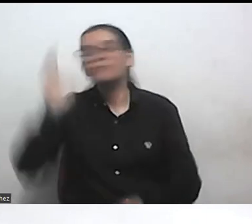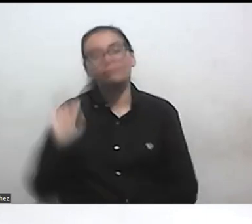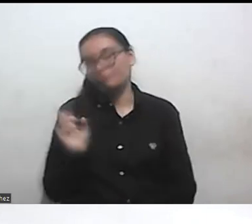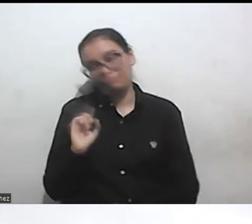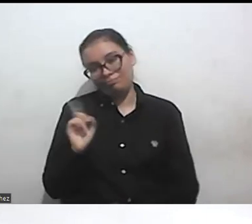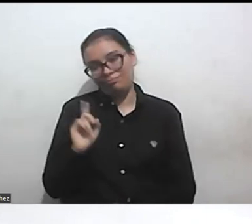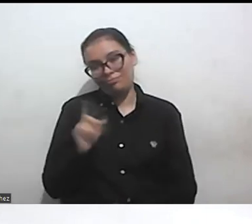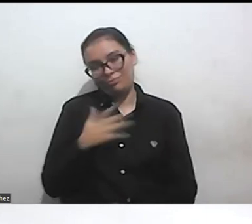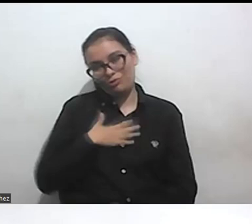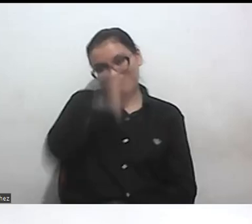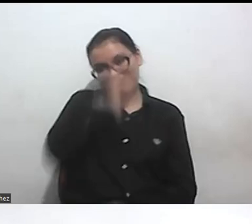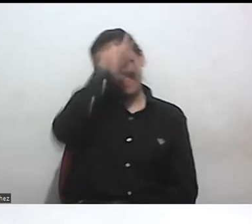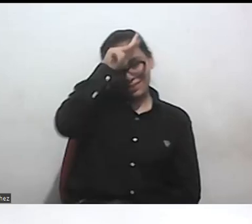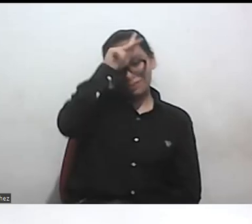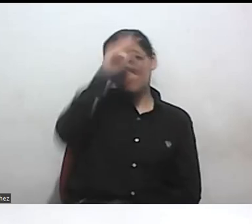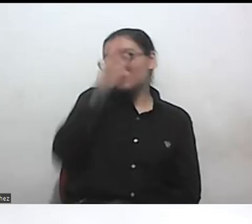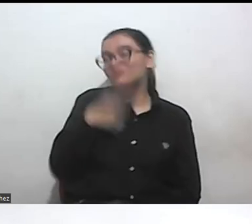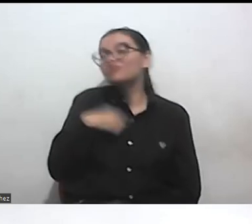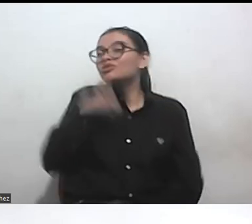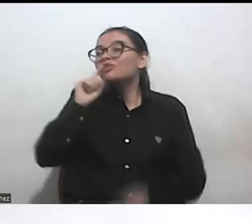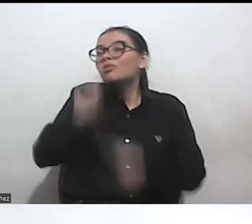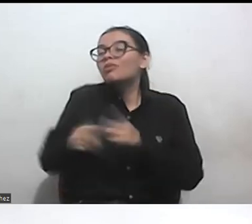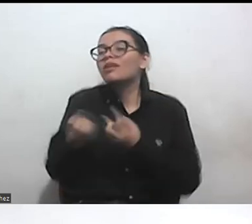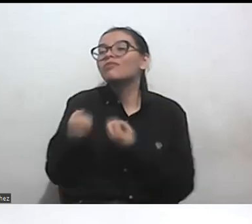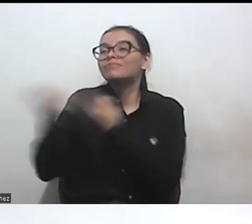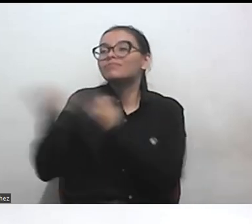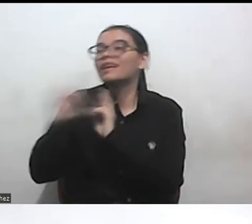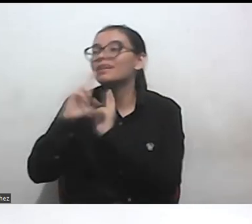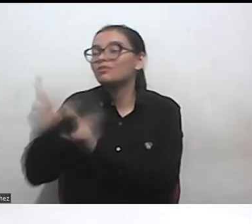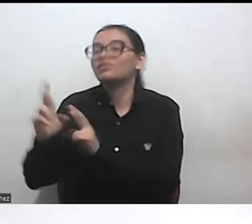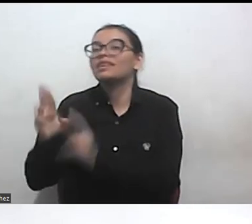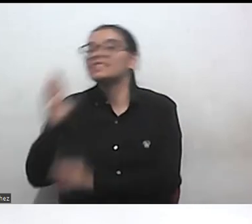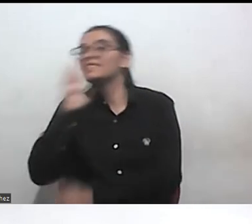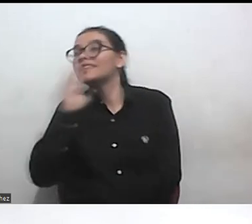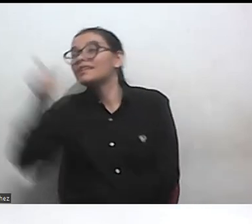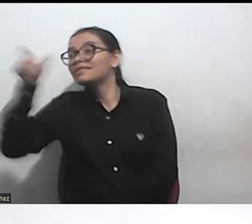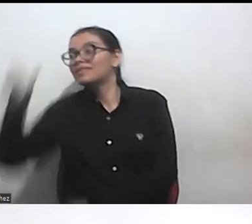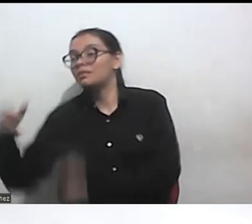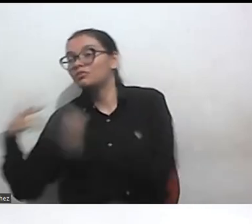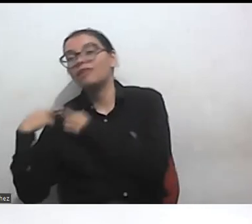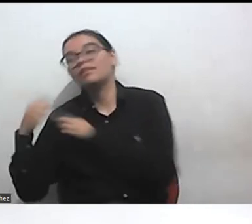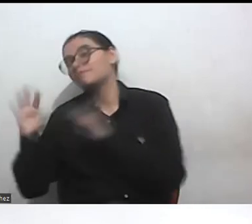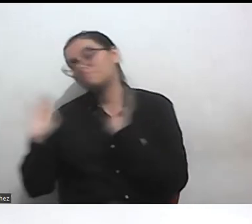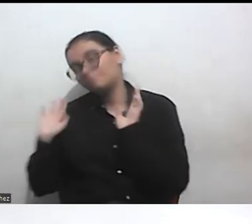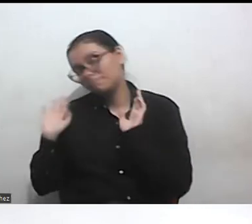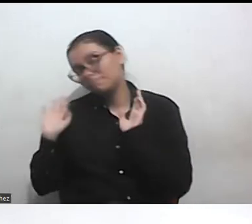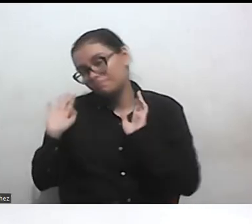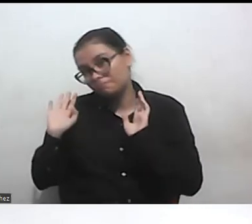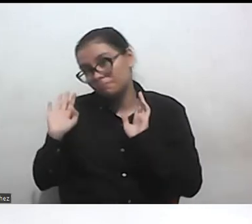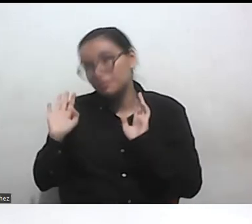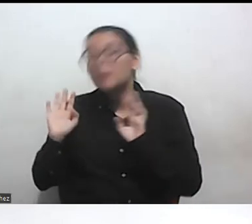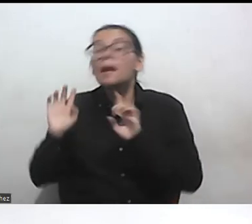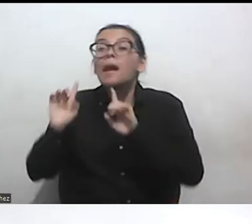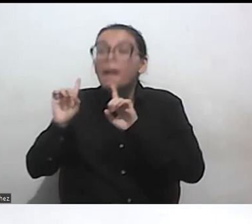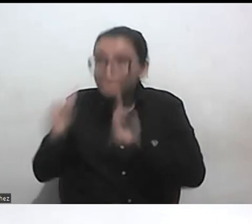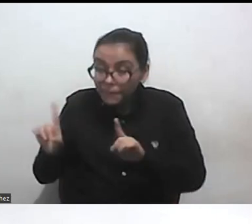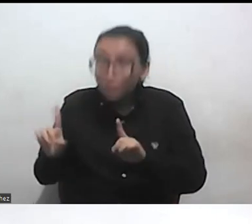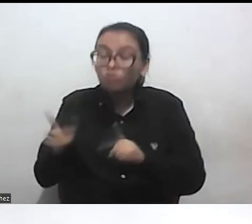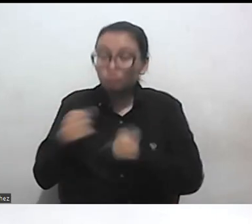apoyo o contacto al respecto este creo que lo que sí quizá